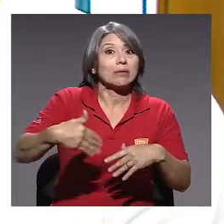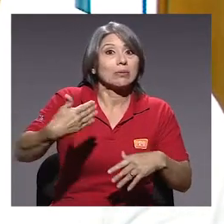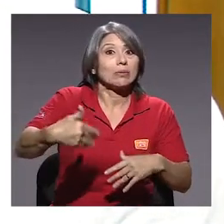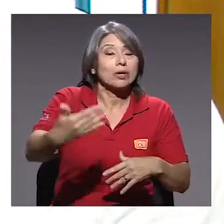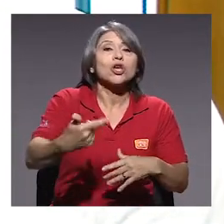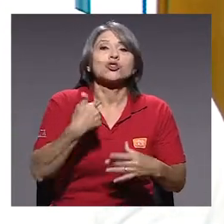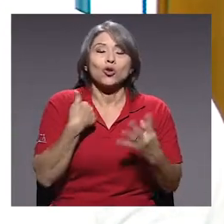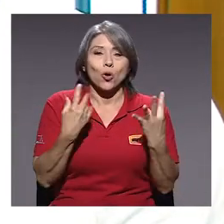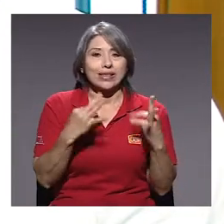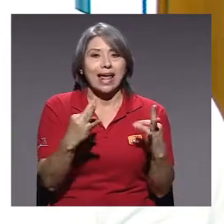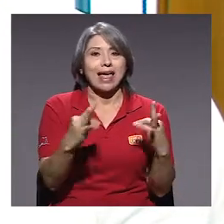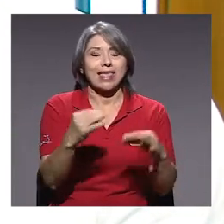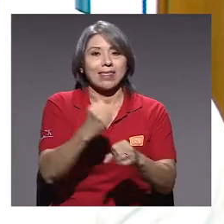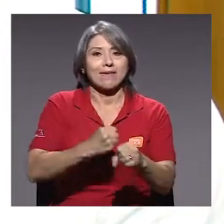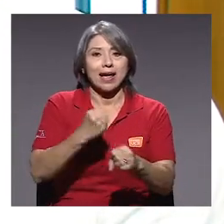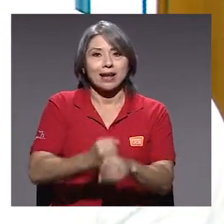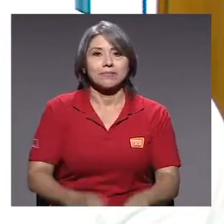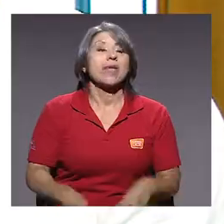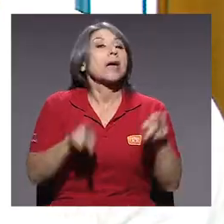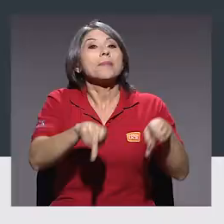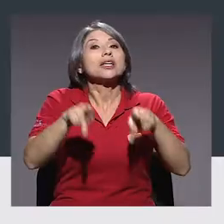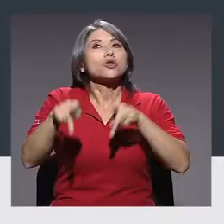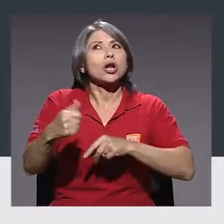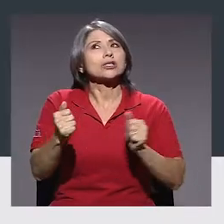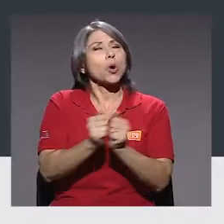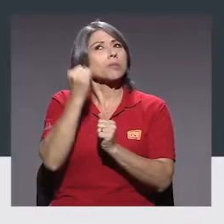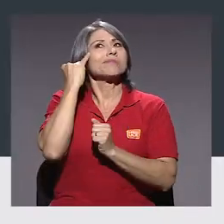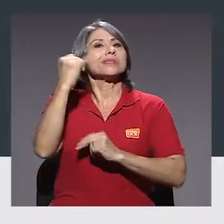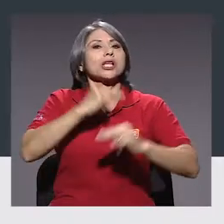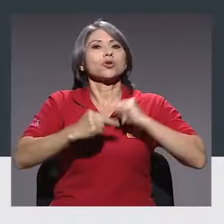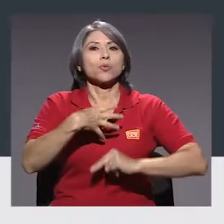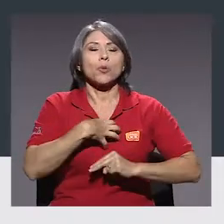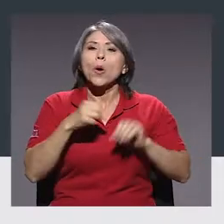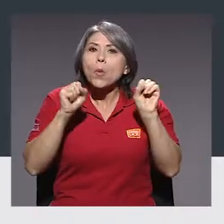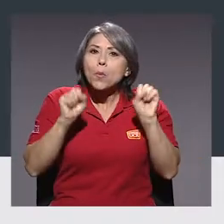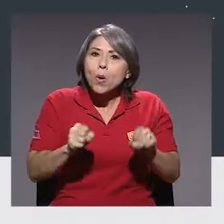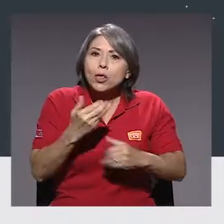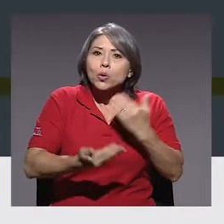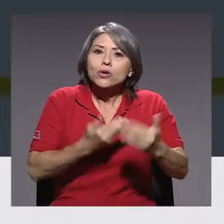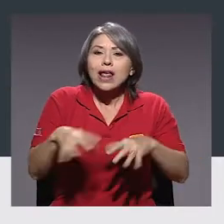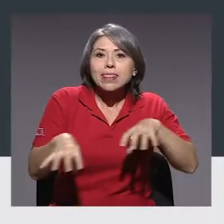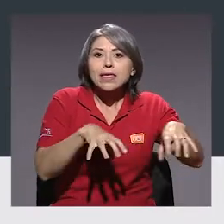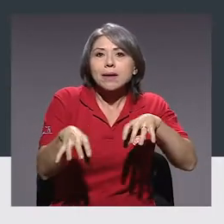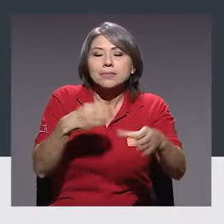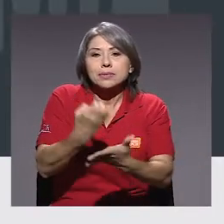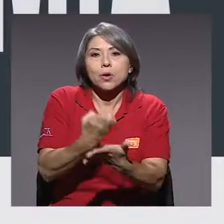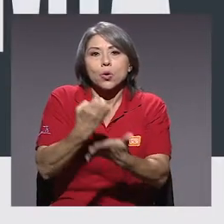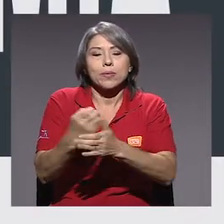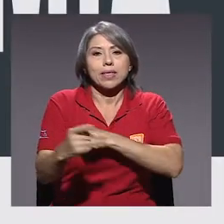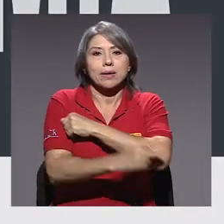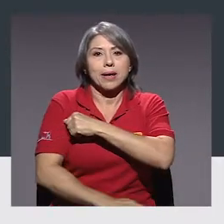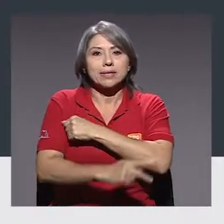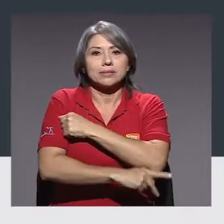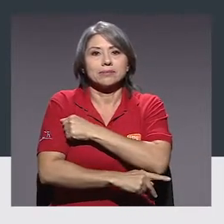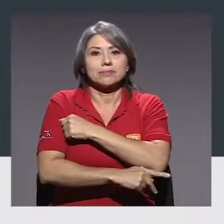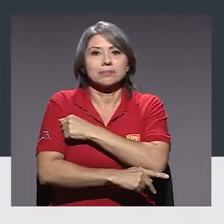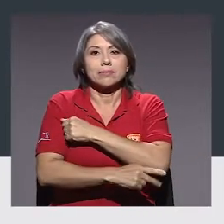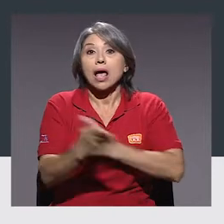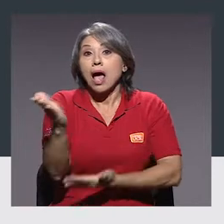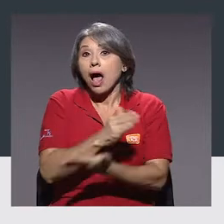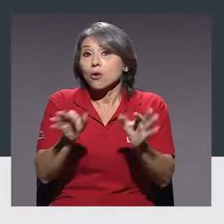que es en lo que yo también estoy tratando de trabajar. Las personas emprendedoras pueden contribuir a dinamizar la economía del país,